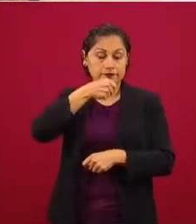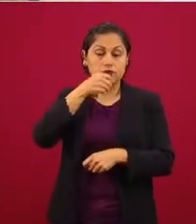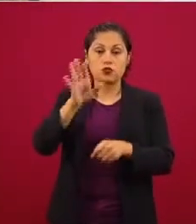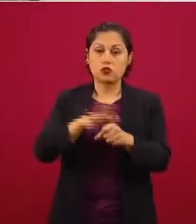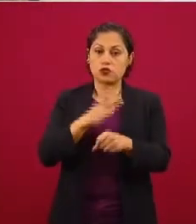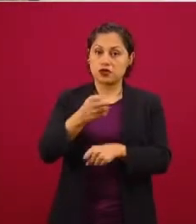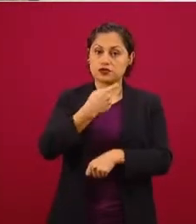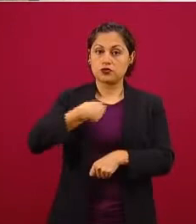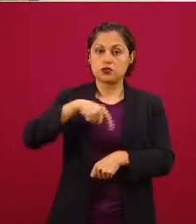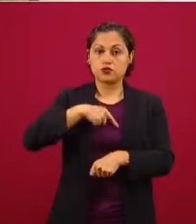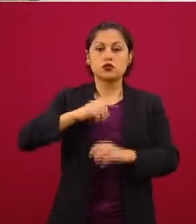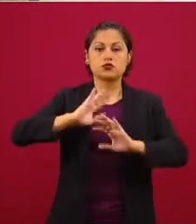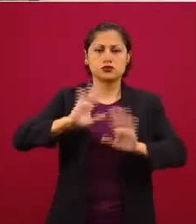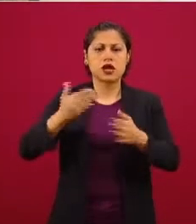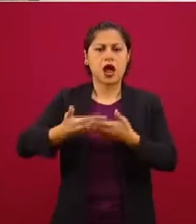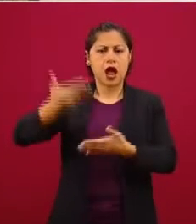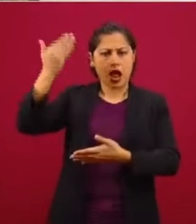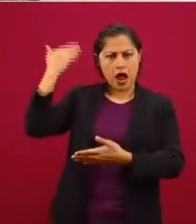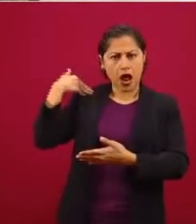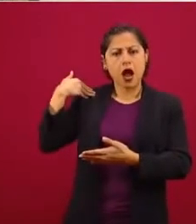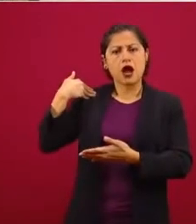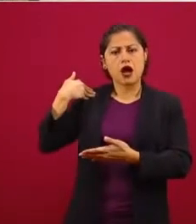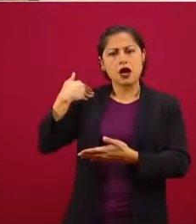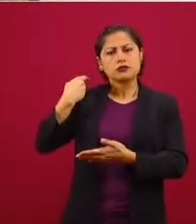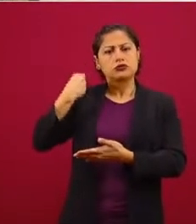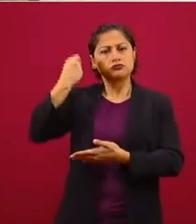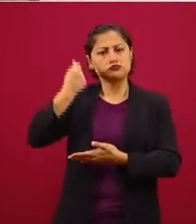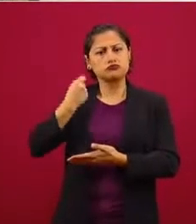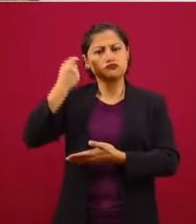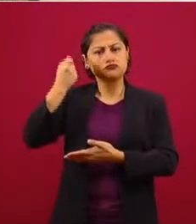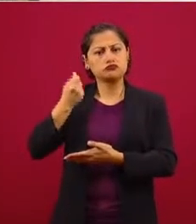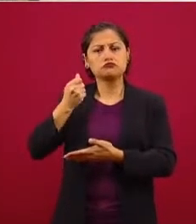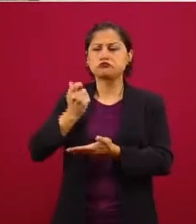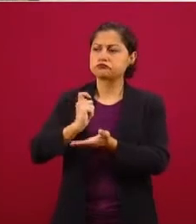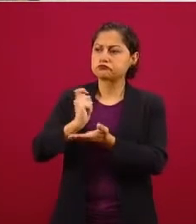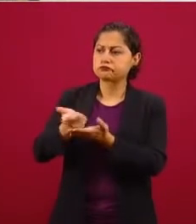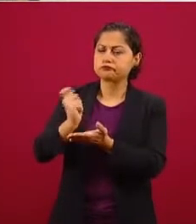lo que ya veníamos haciendo para que este derecho se cumpla.